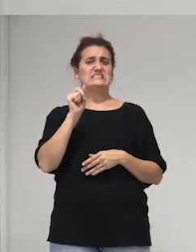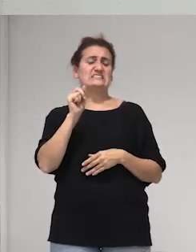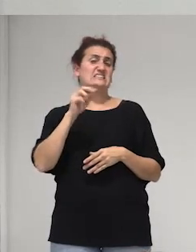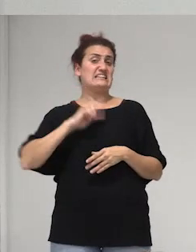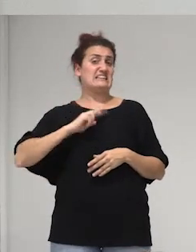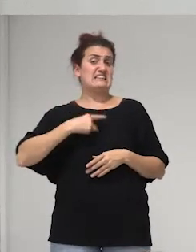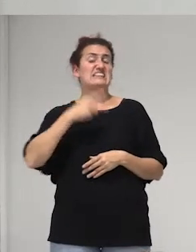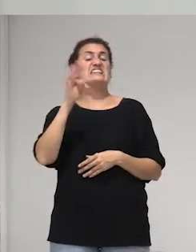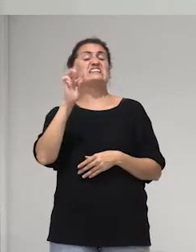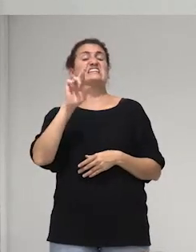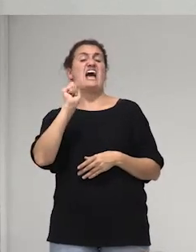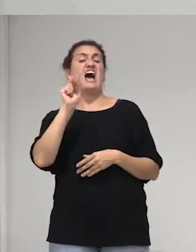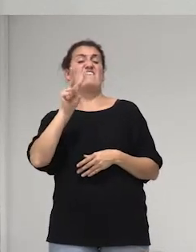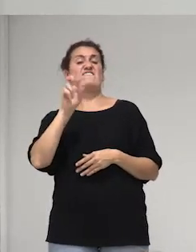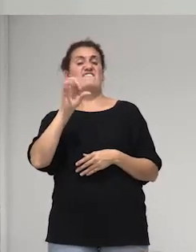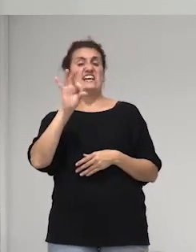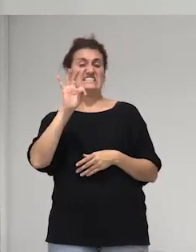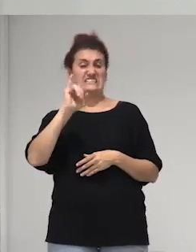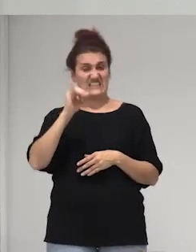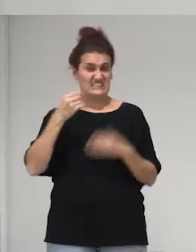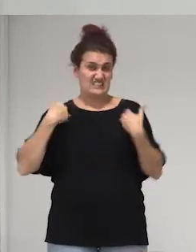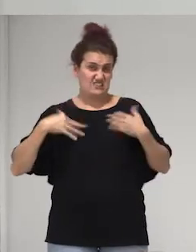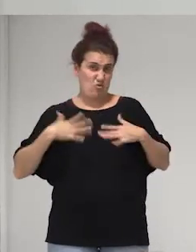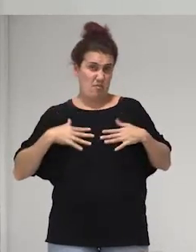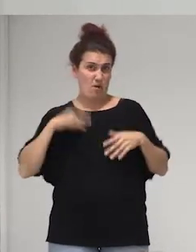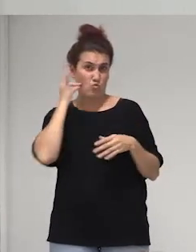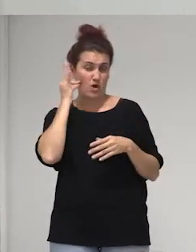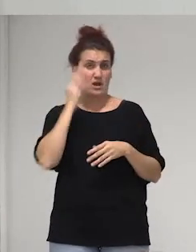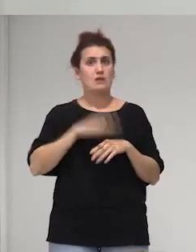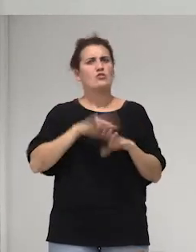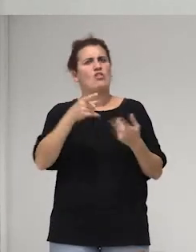y entonces ¿cómo no abrazar esa lucha?